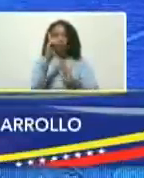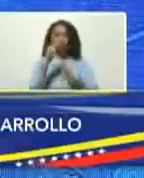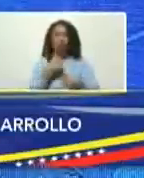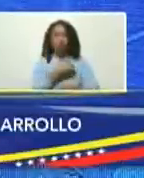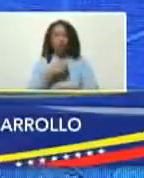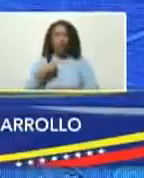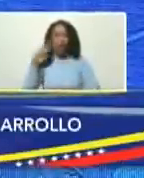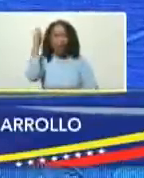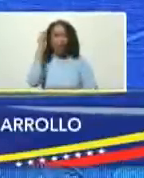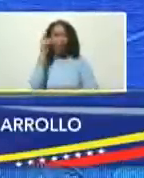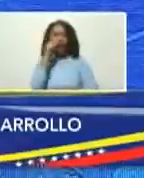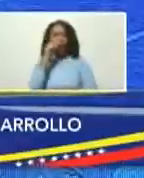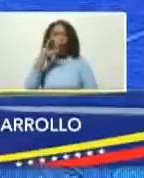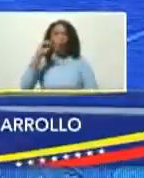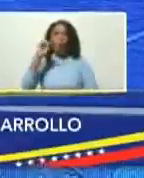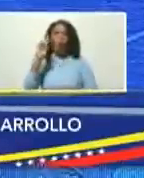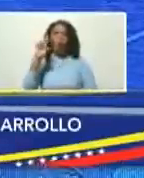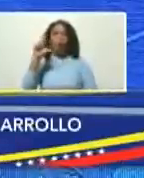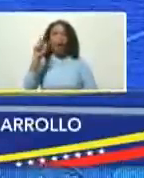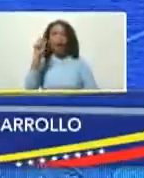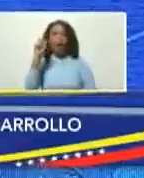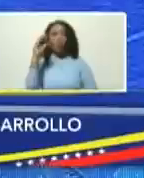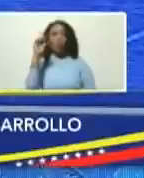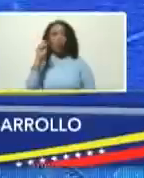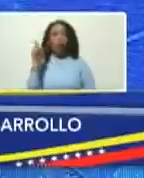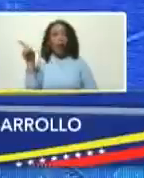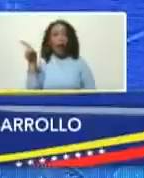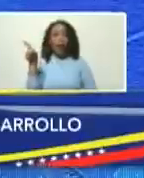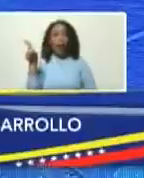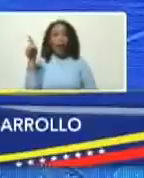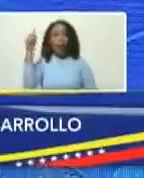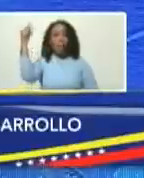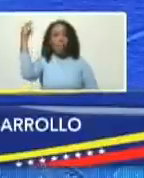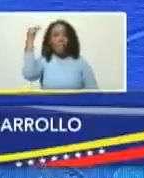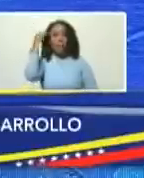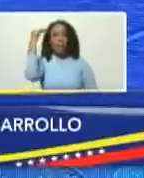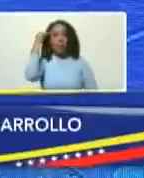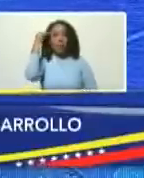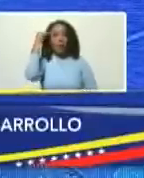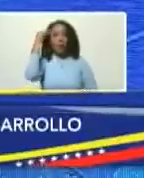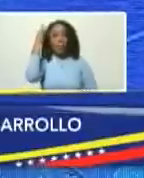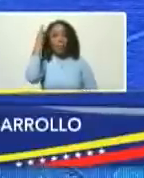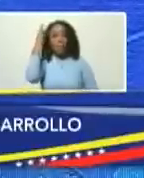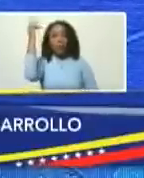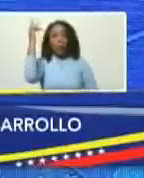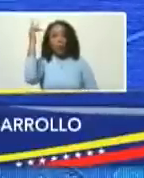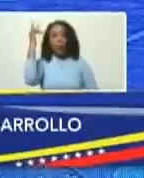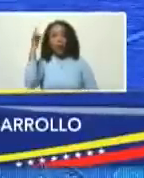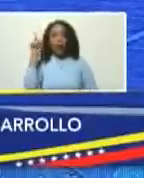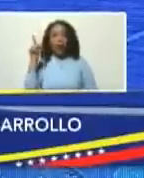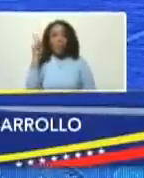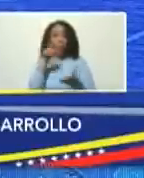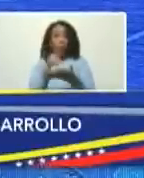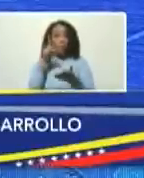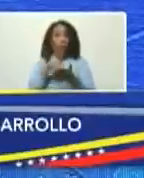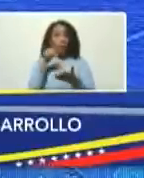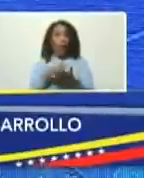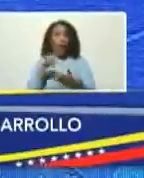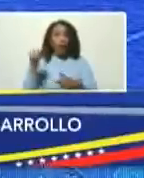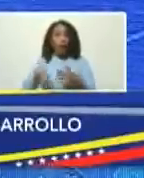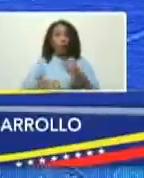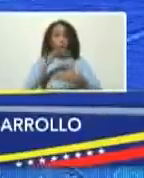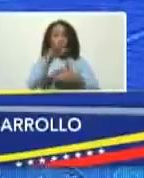quisiera que el diputado Orlando Camacho que sé que ha sido una de las mentes que ha estado partícipe de este